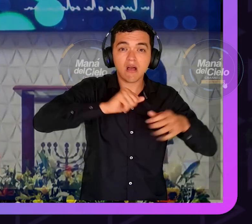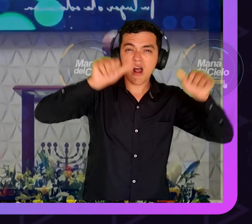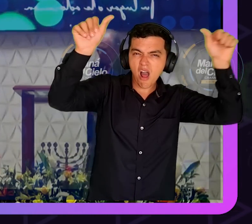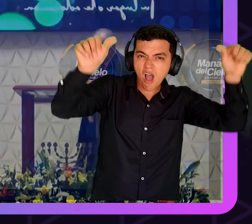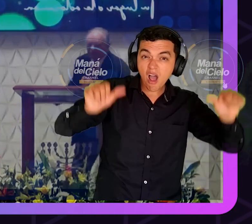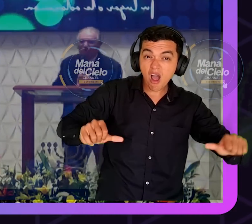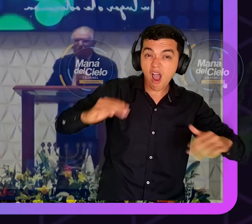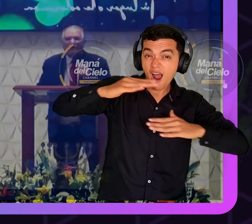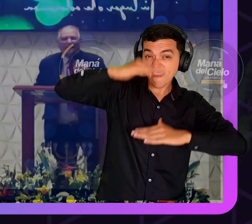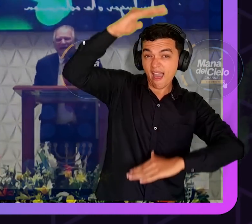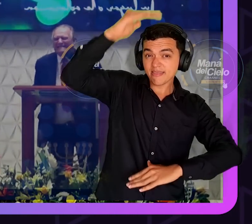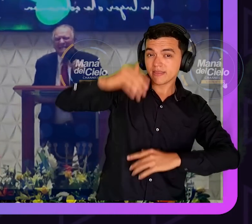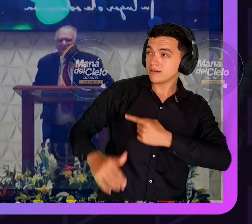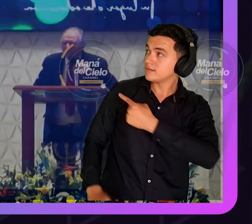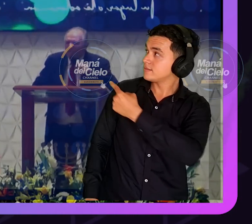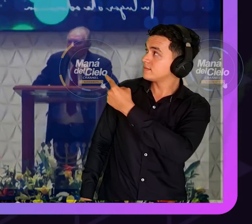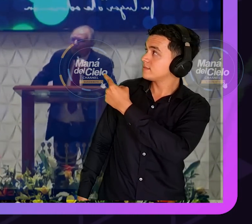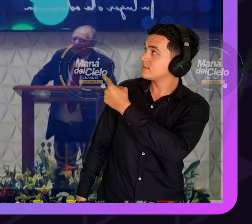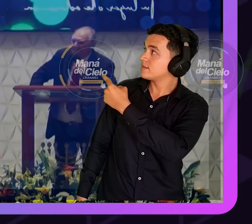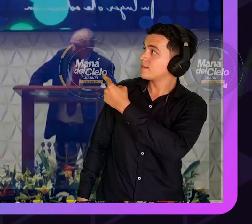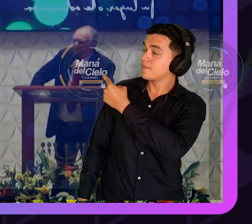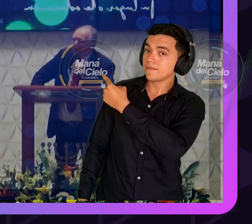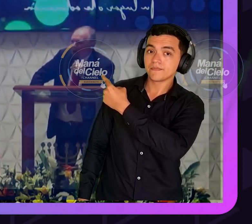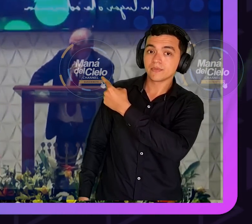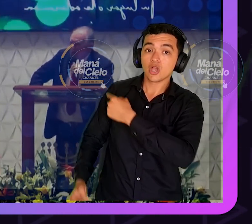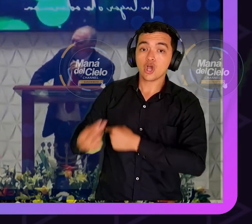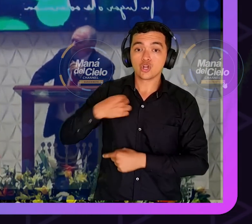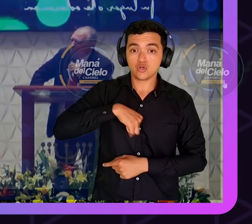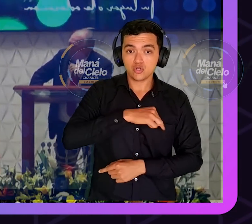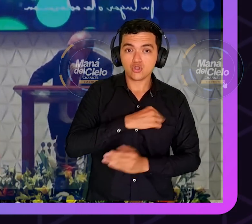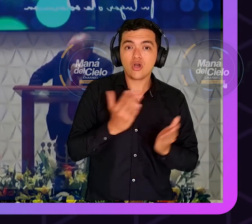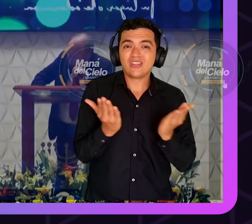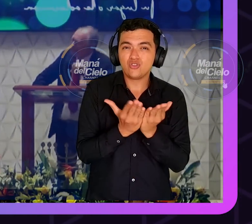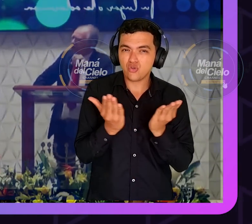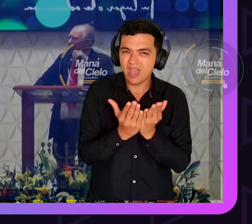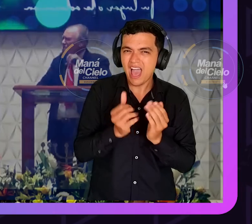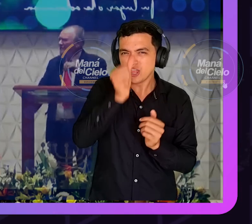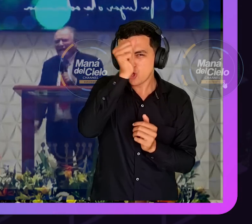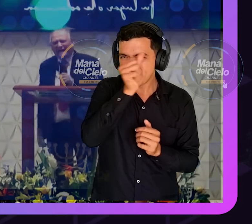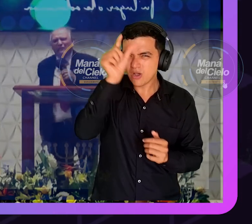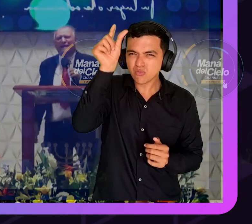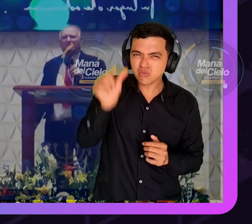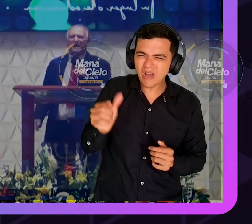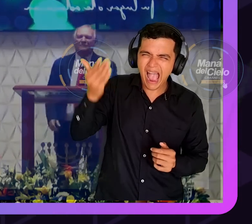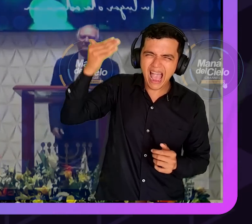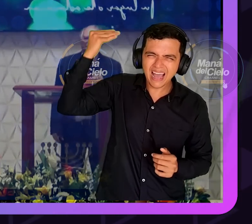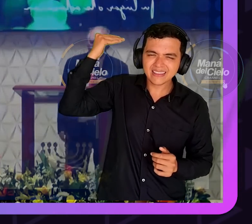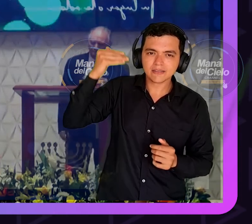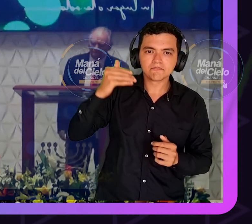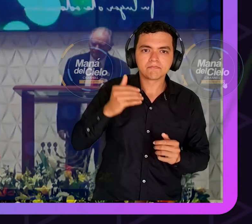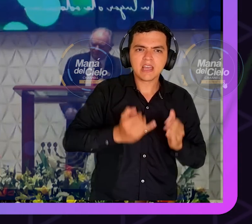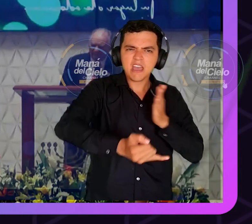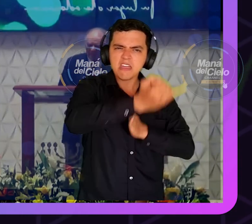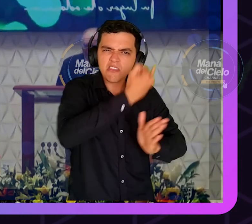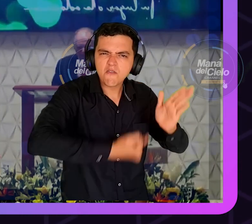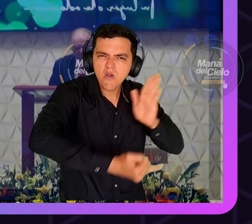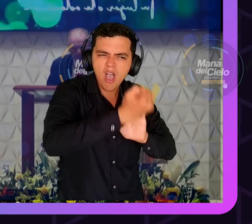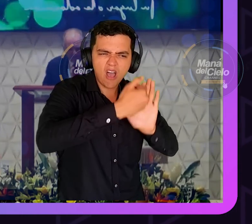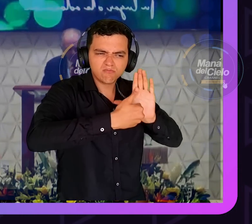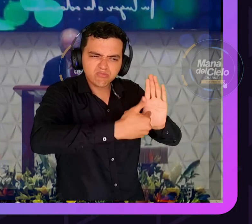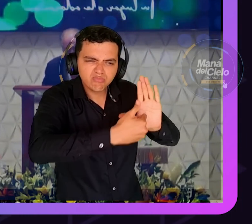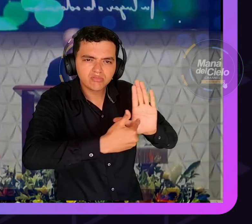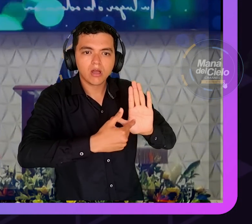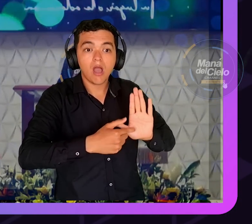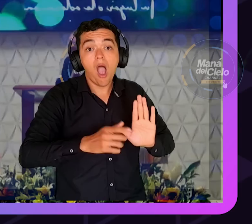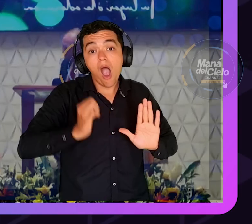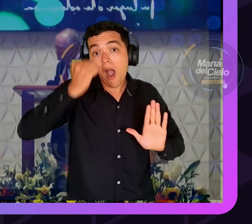Jesucristo es el mismo de ayer de hoy y por los siglos él no ha cambiado él no ha cambiado